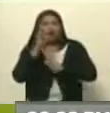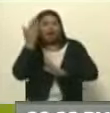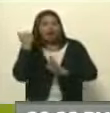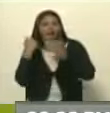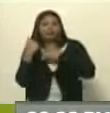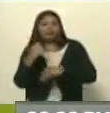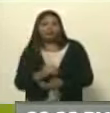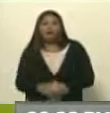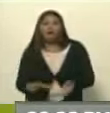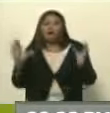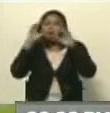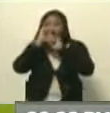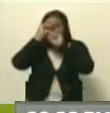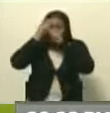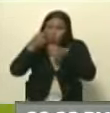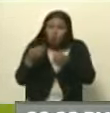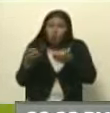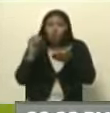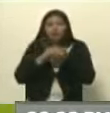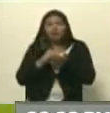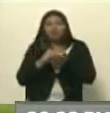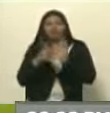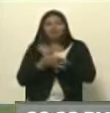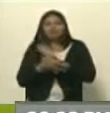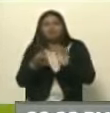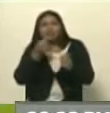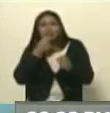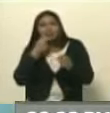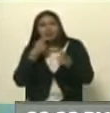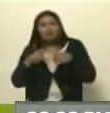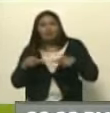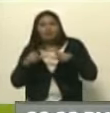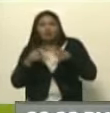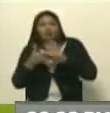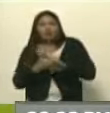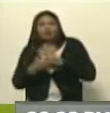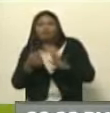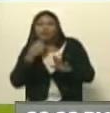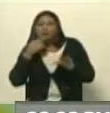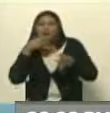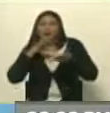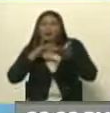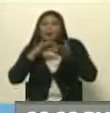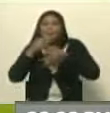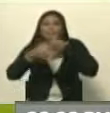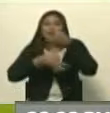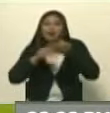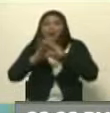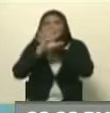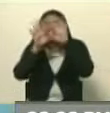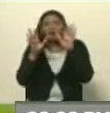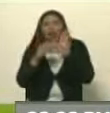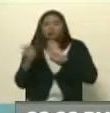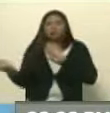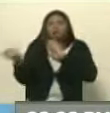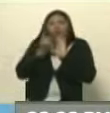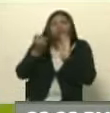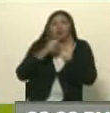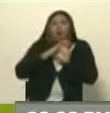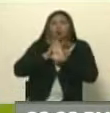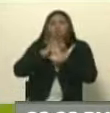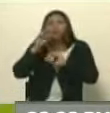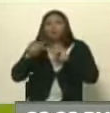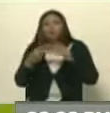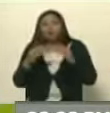Anoche rememorábamos ese extraordinario documental de Ángel Palacios sobre lo que fue la masacre, lo que fue el